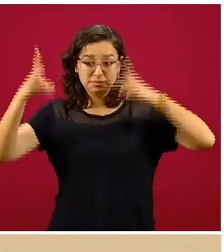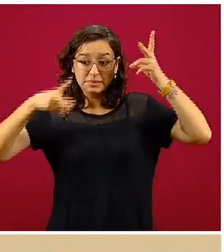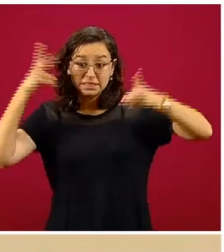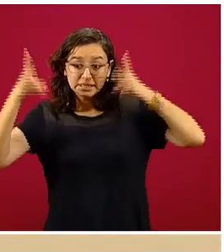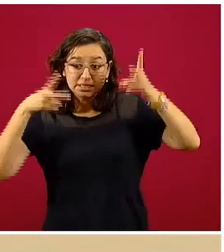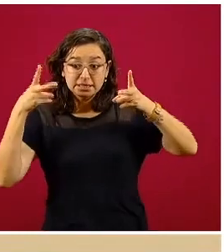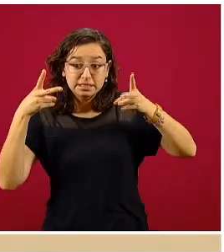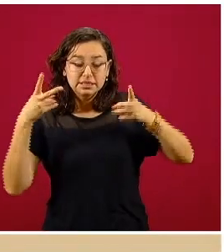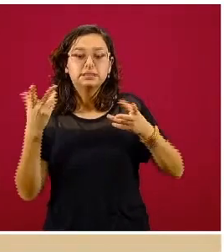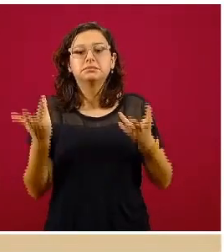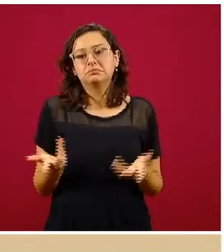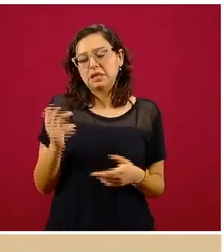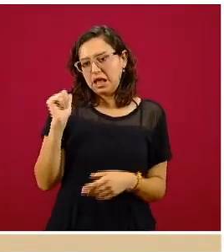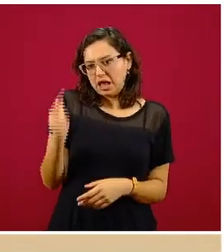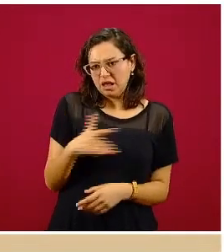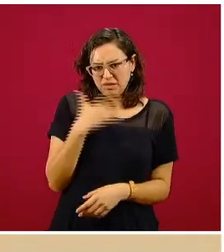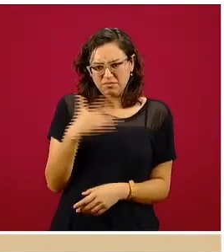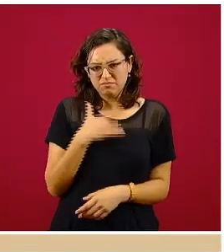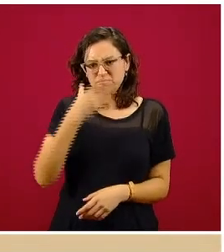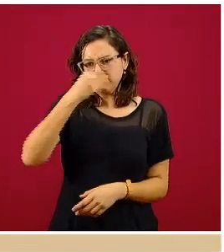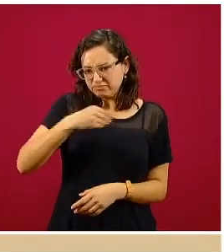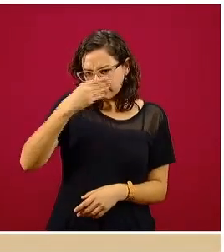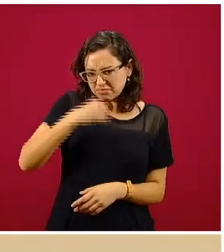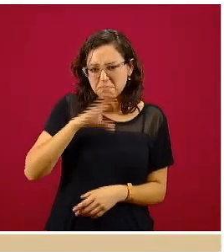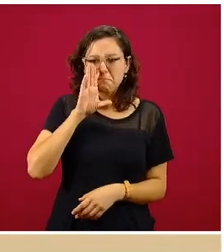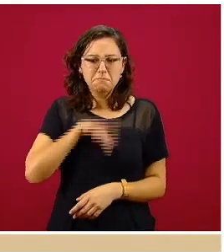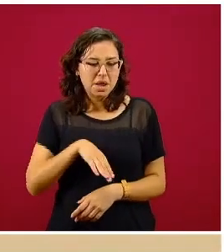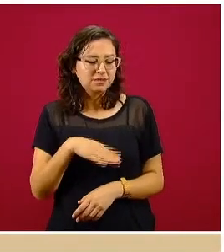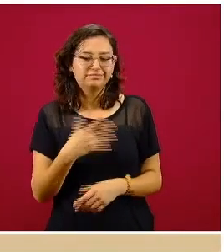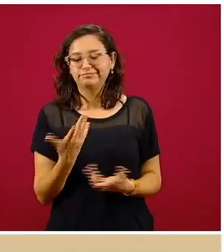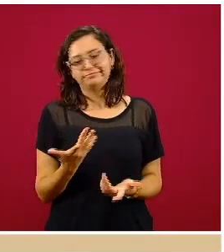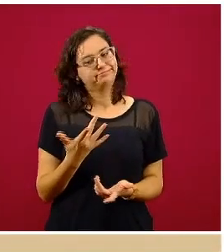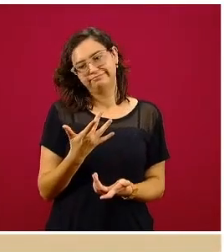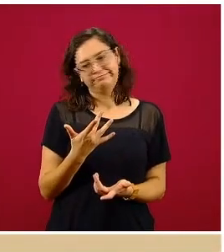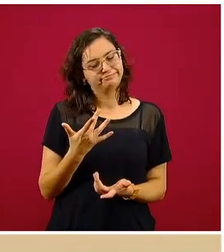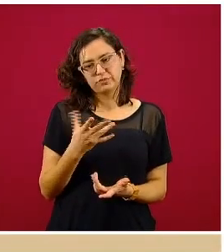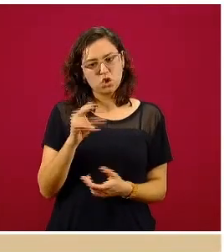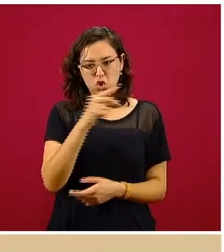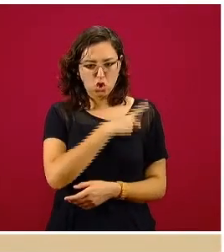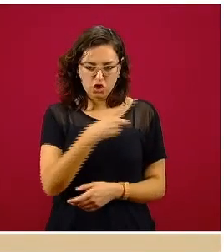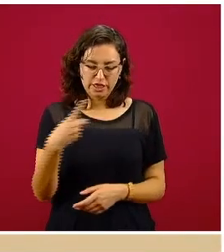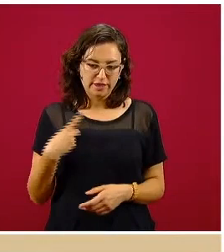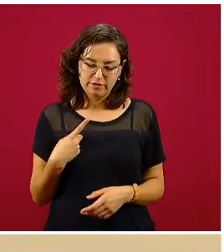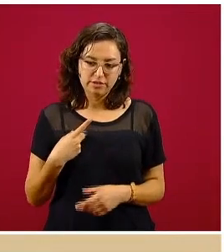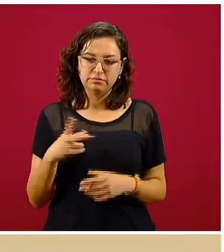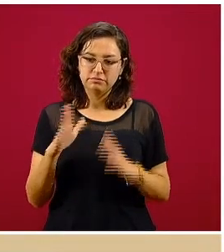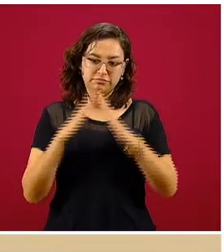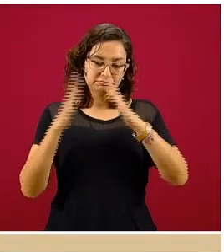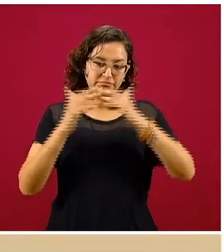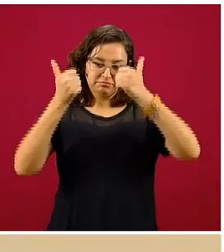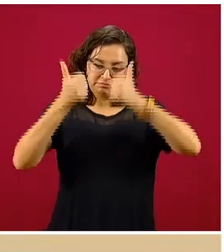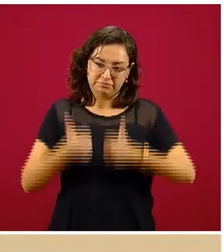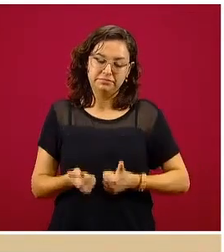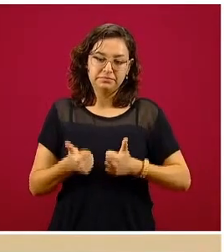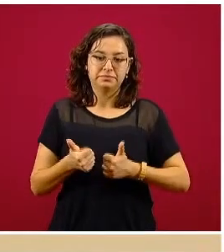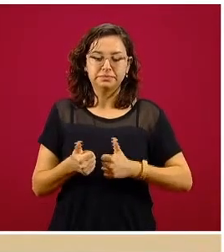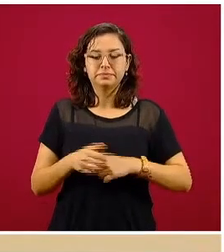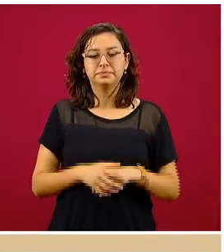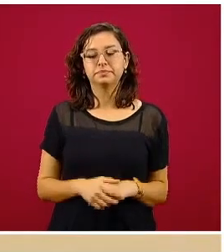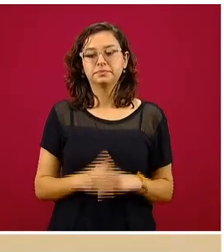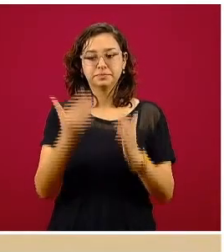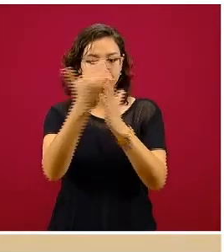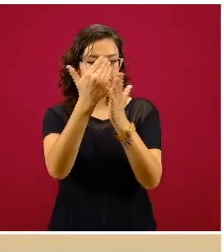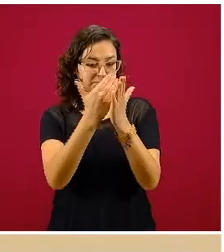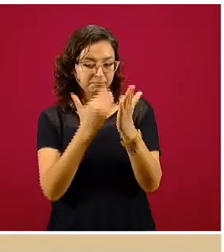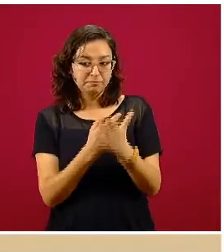se encuentra con signos y síntomas respiratorios, la instrucción sería quedarse en casa, o sea, seguir el